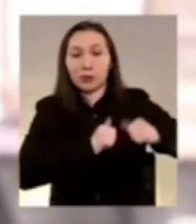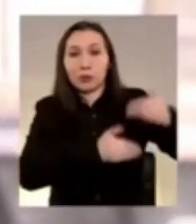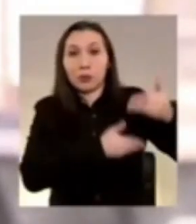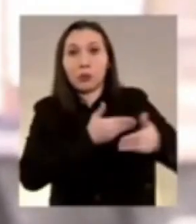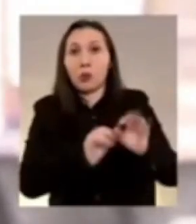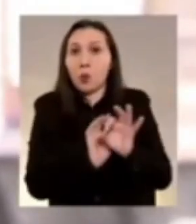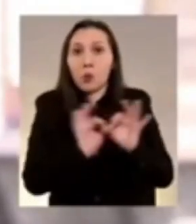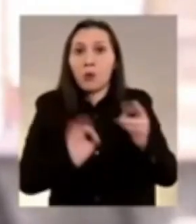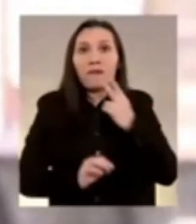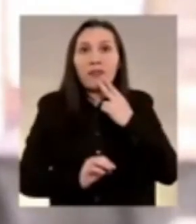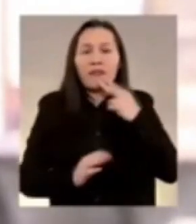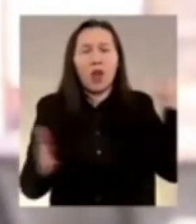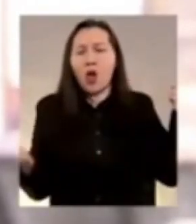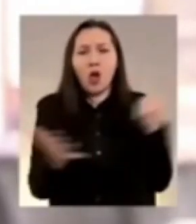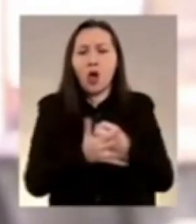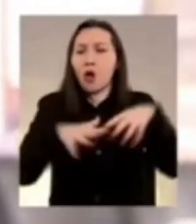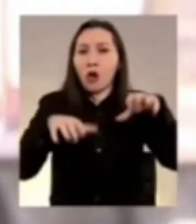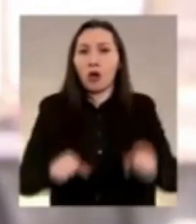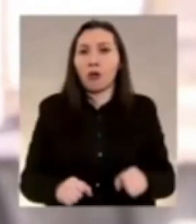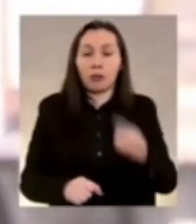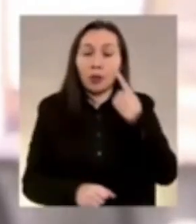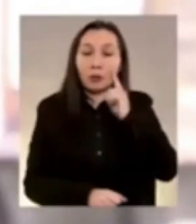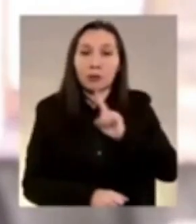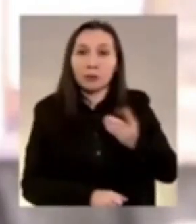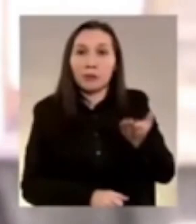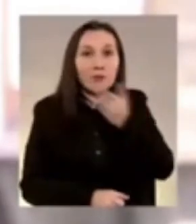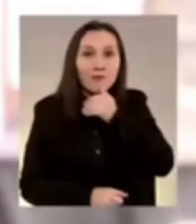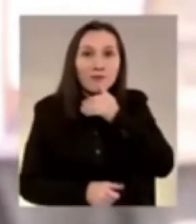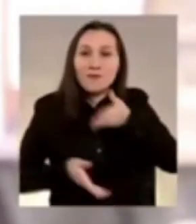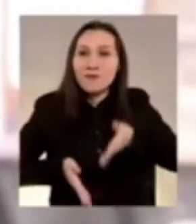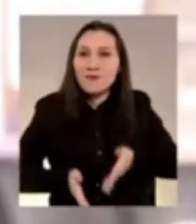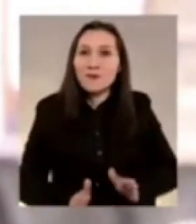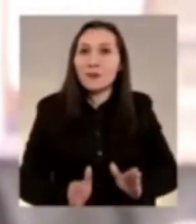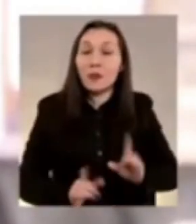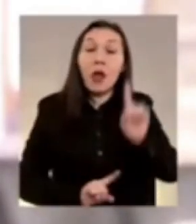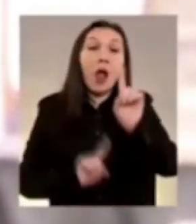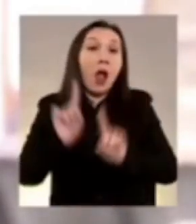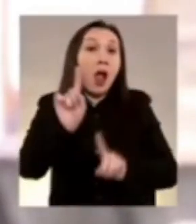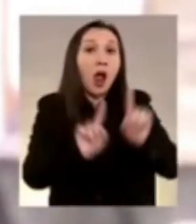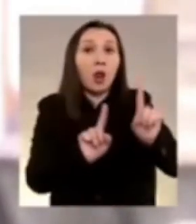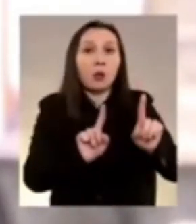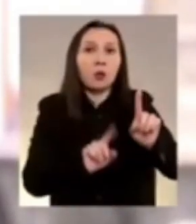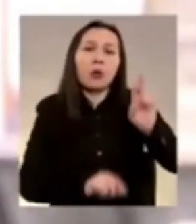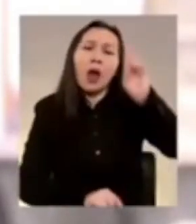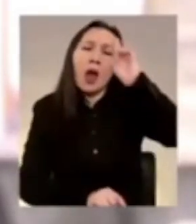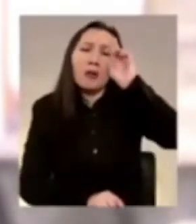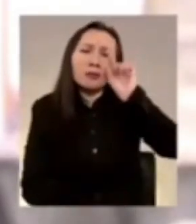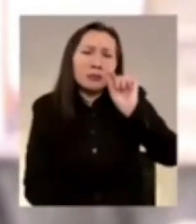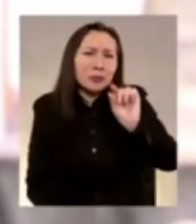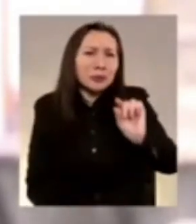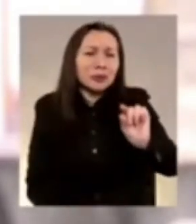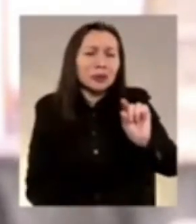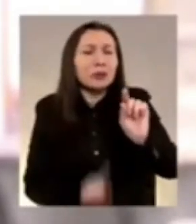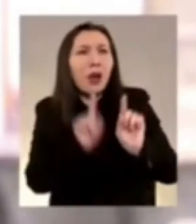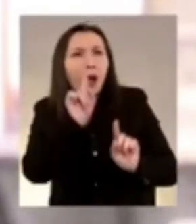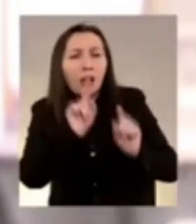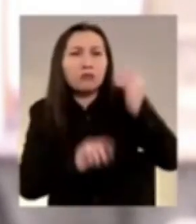vivió el golpe de estado que en algunos casos recuerda remotamente